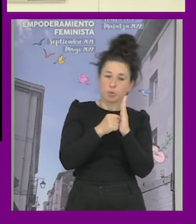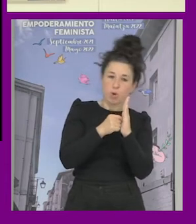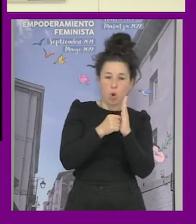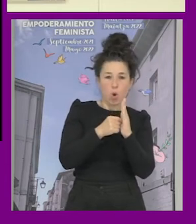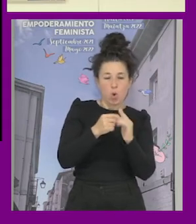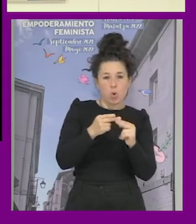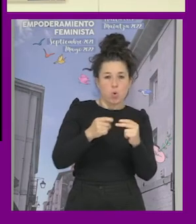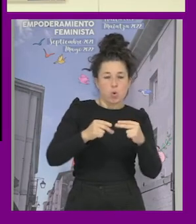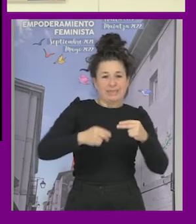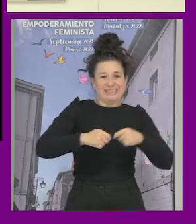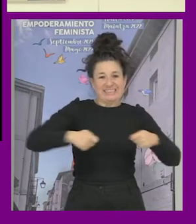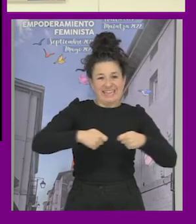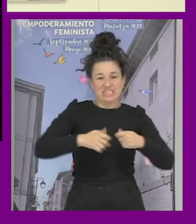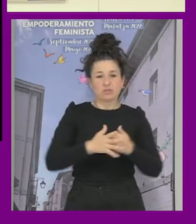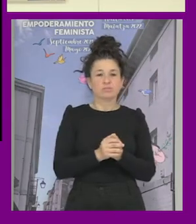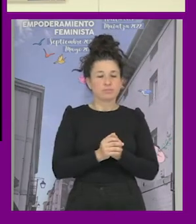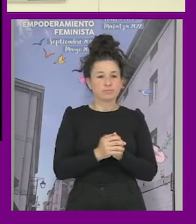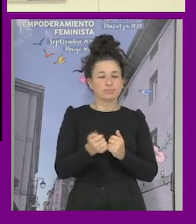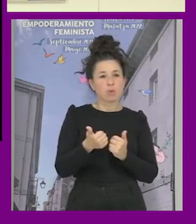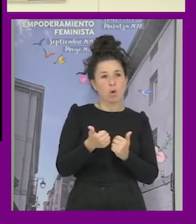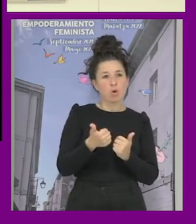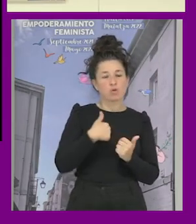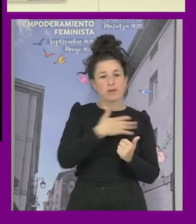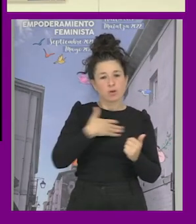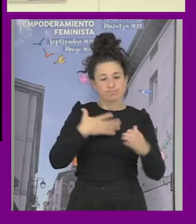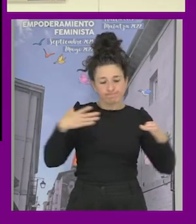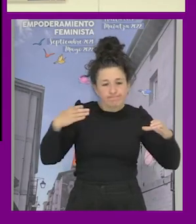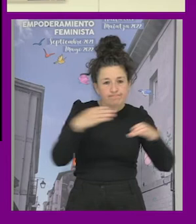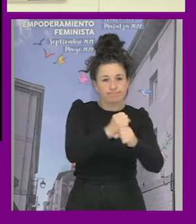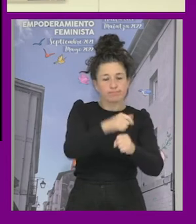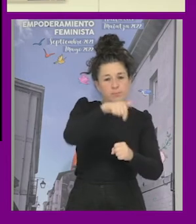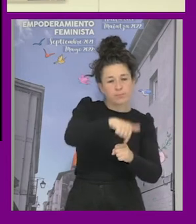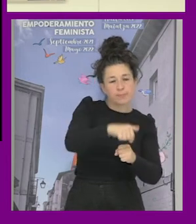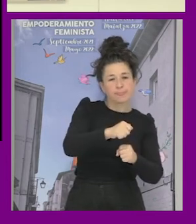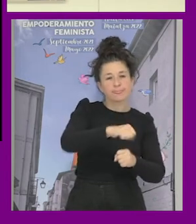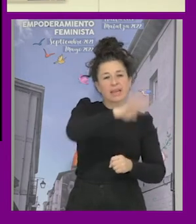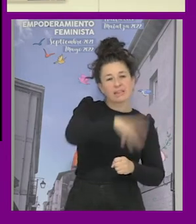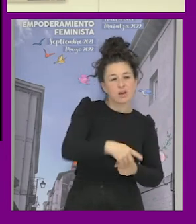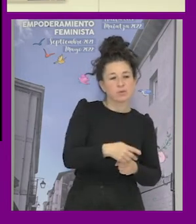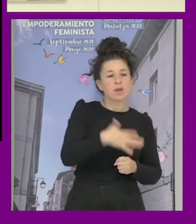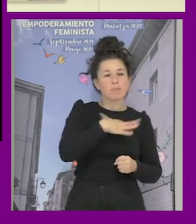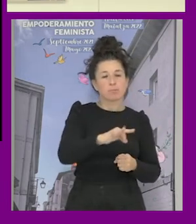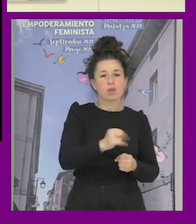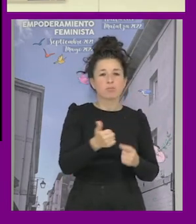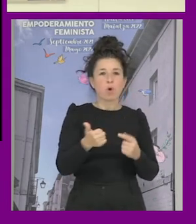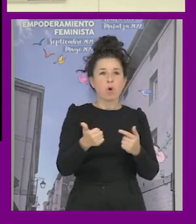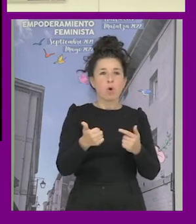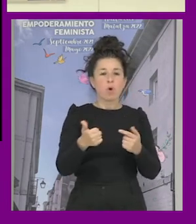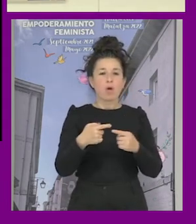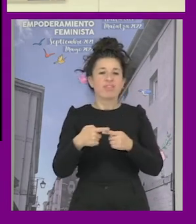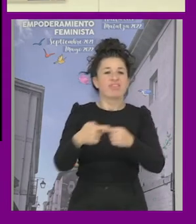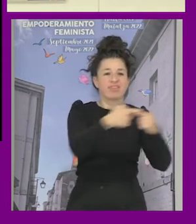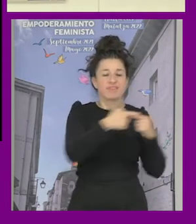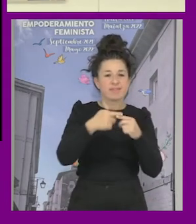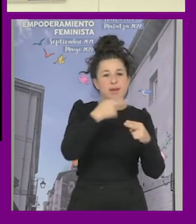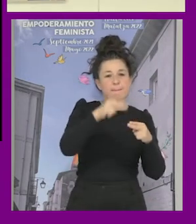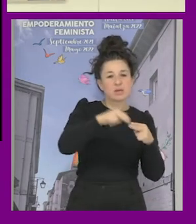énfasis deciros que en cataluña podríamos dividir en las políticas el gtbi